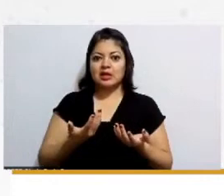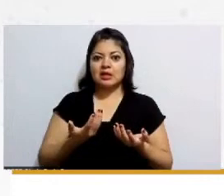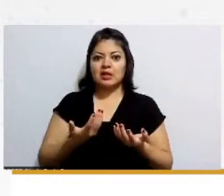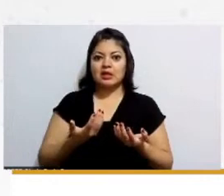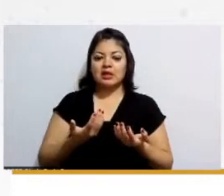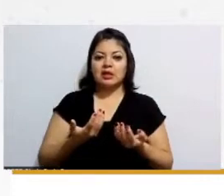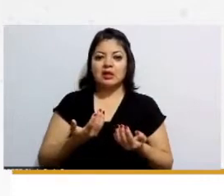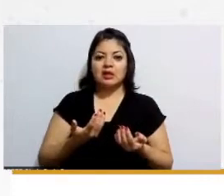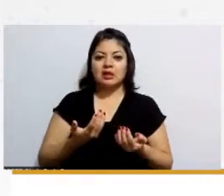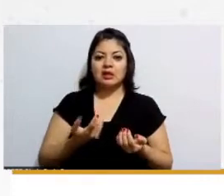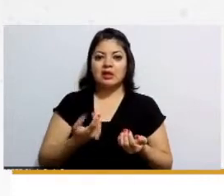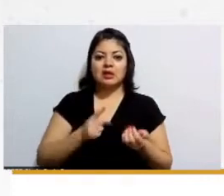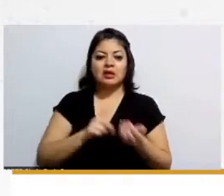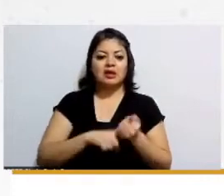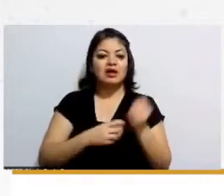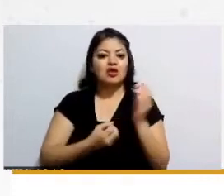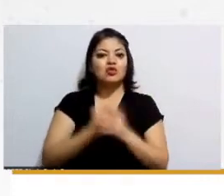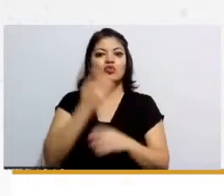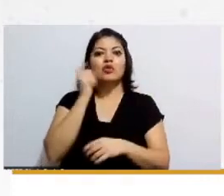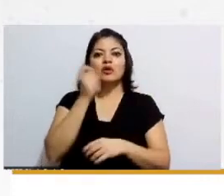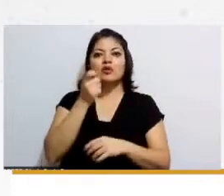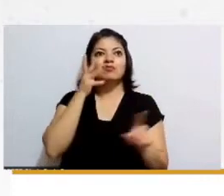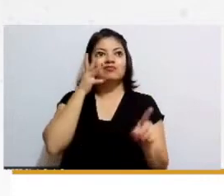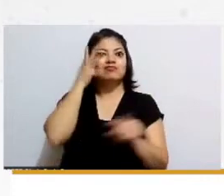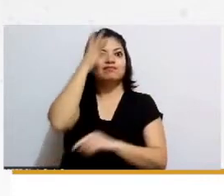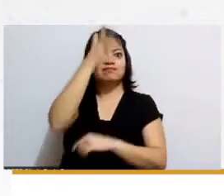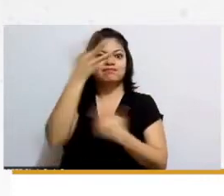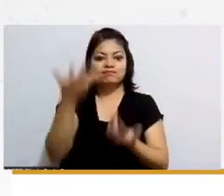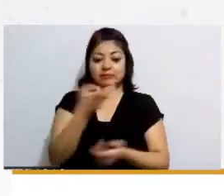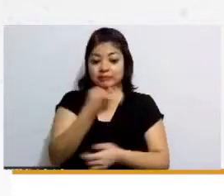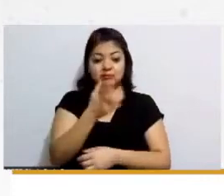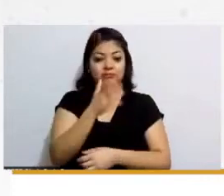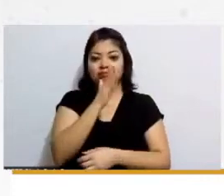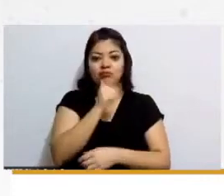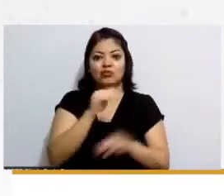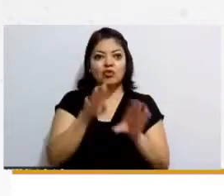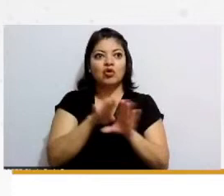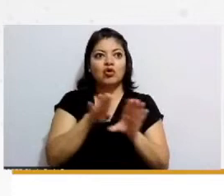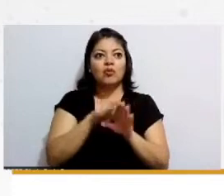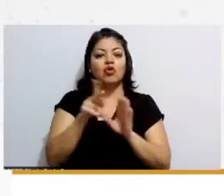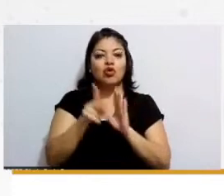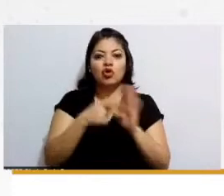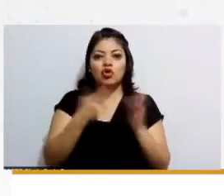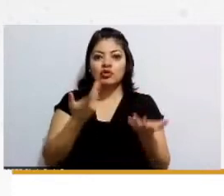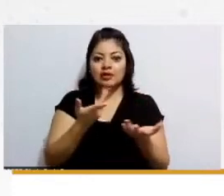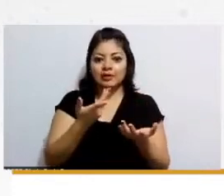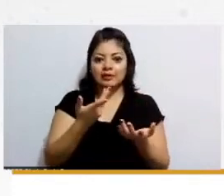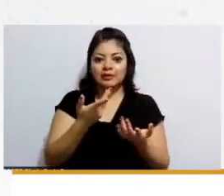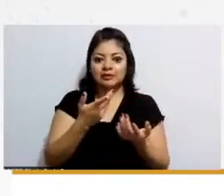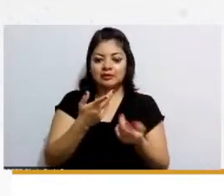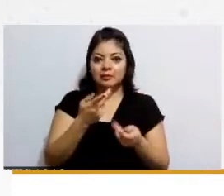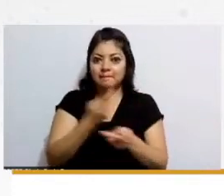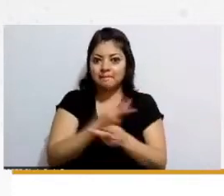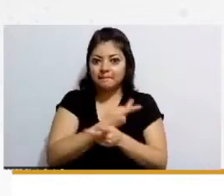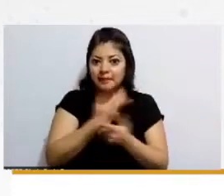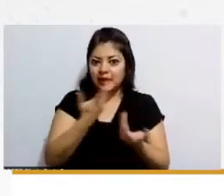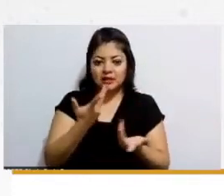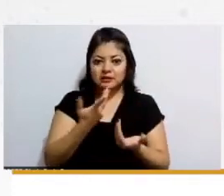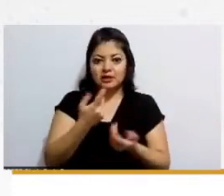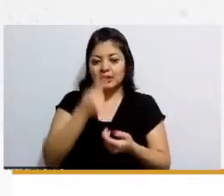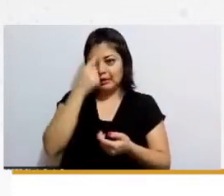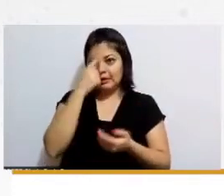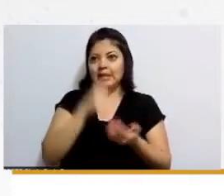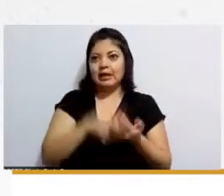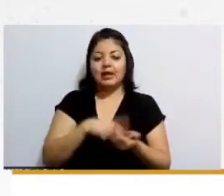nuestros nuevos frutos del futuro no podemos permitir que vuelva a pasar y creo que fue un